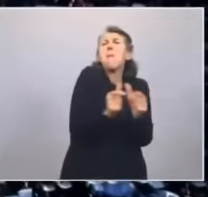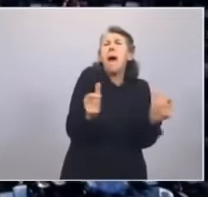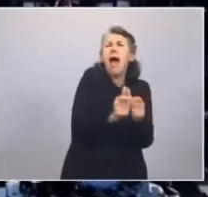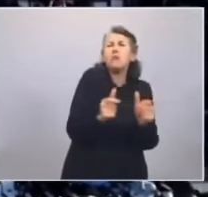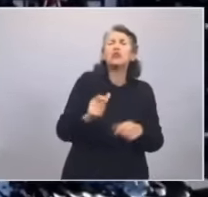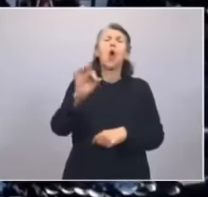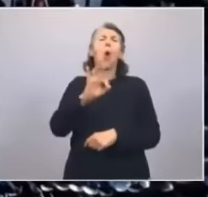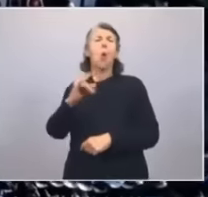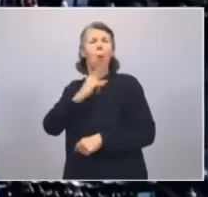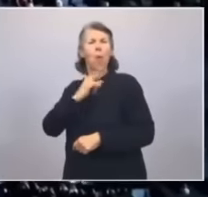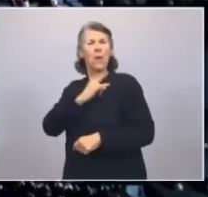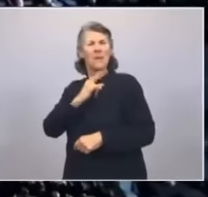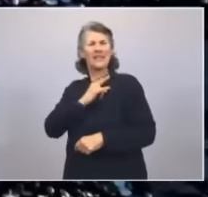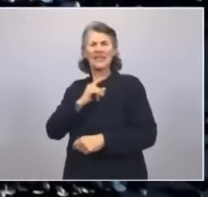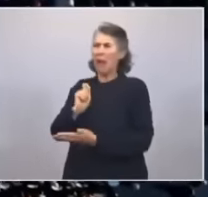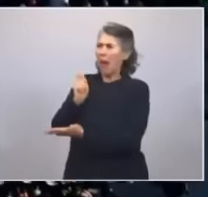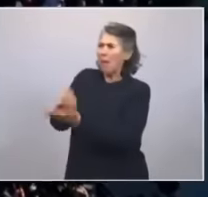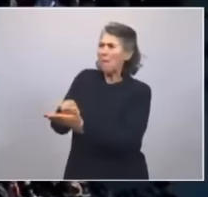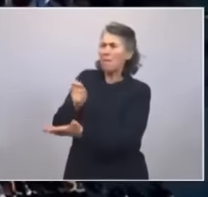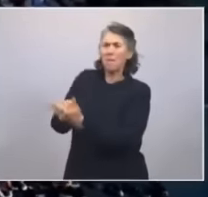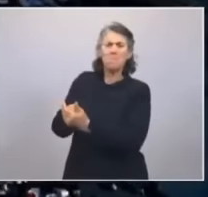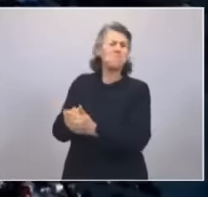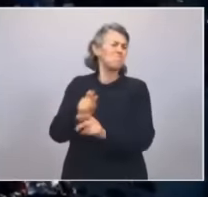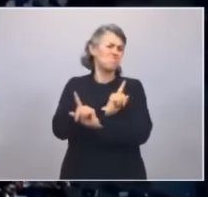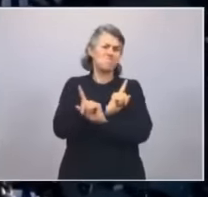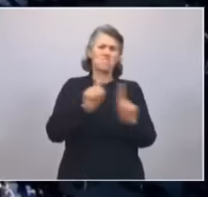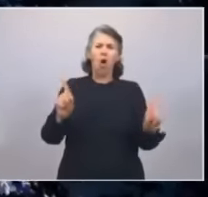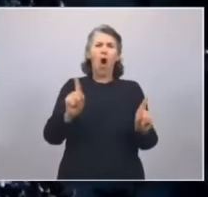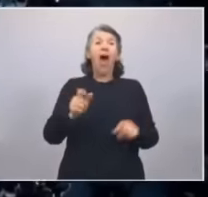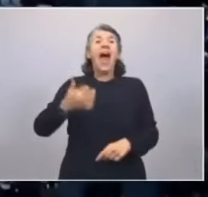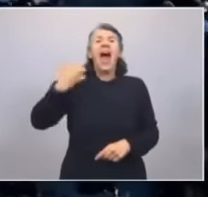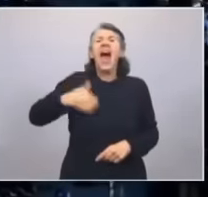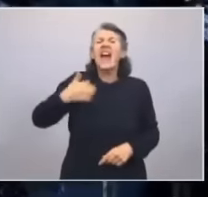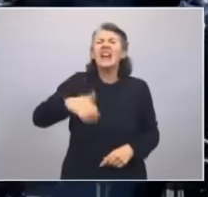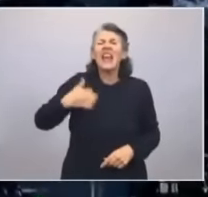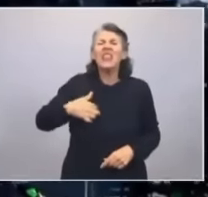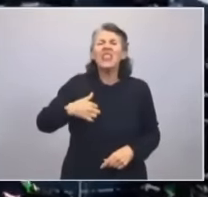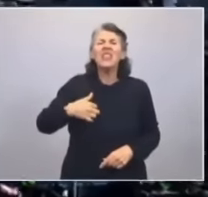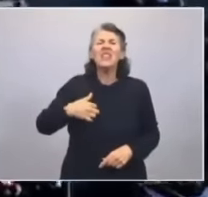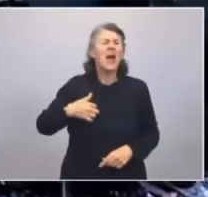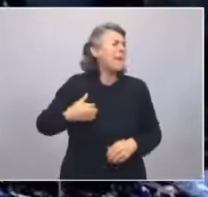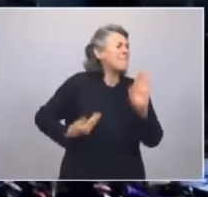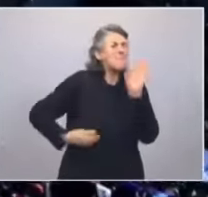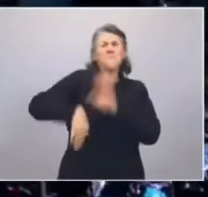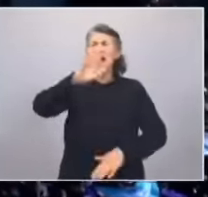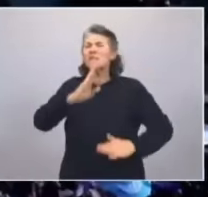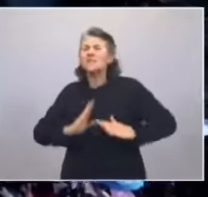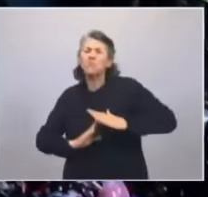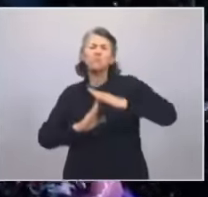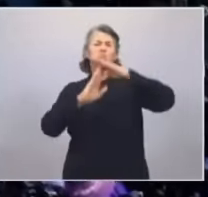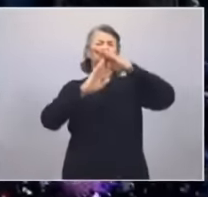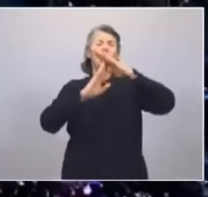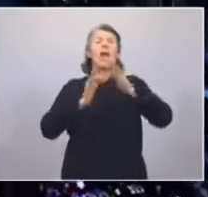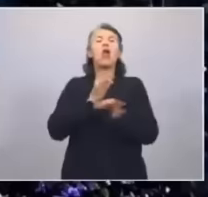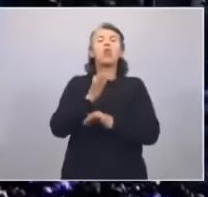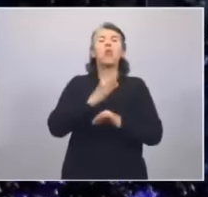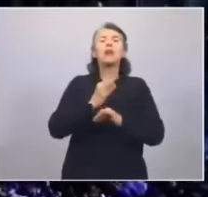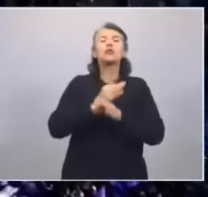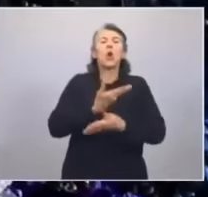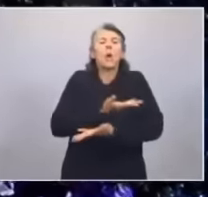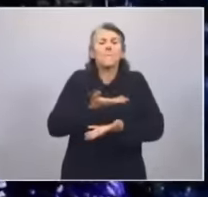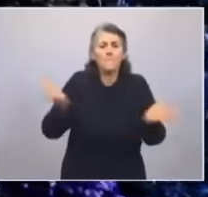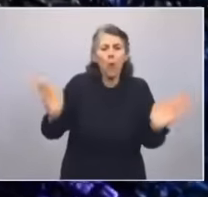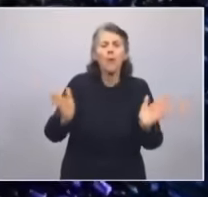universidad, Argentina es símbolo de educación pública, gratuita, de